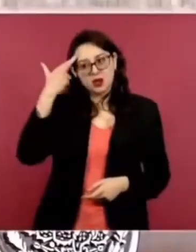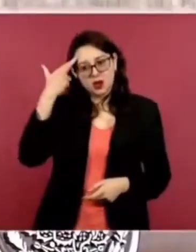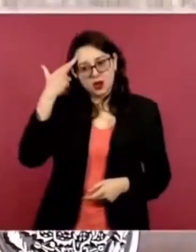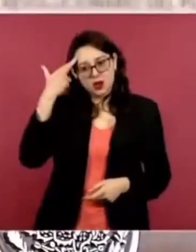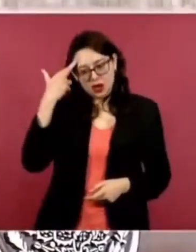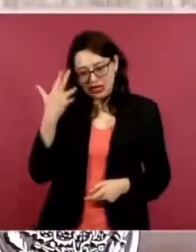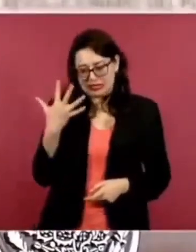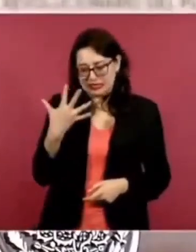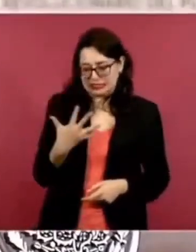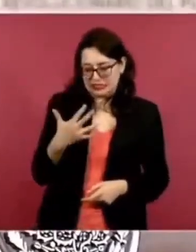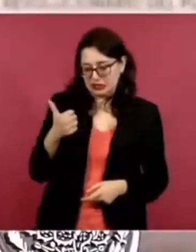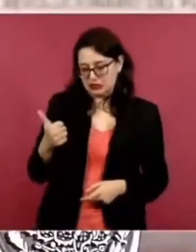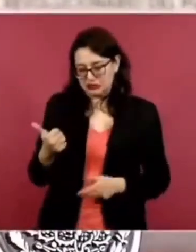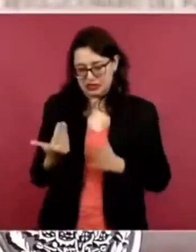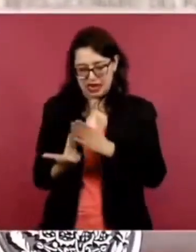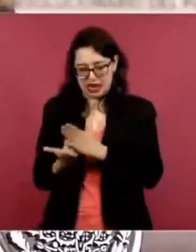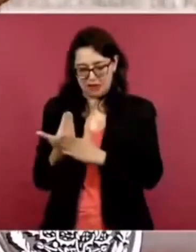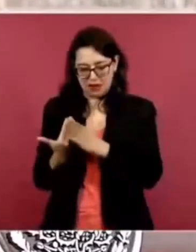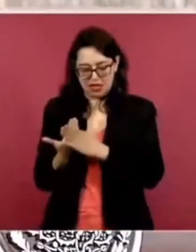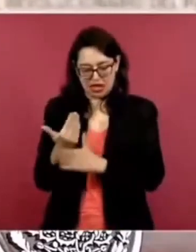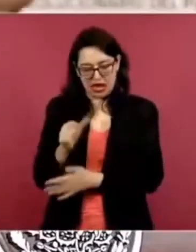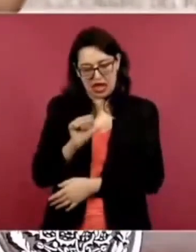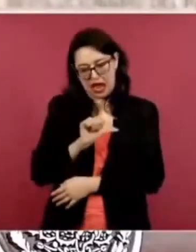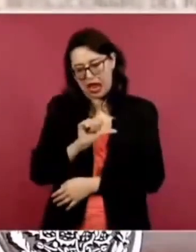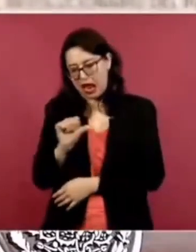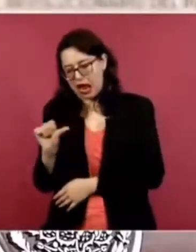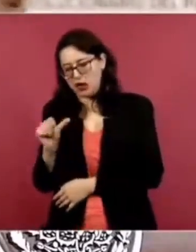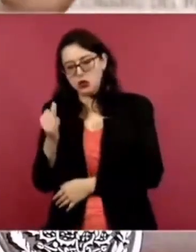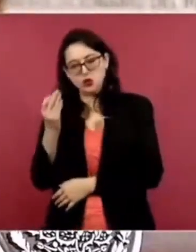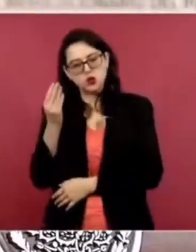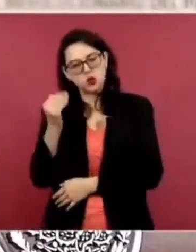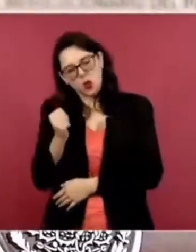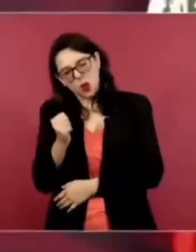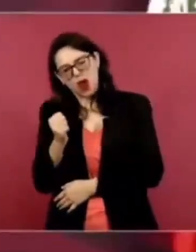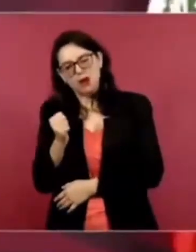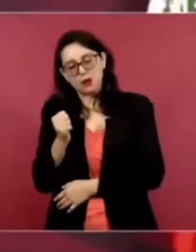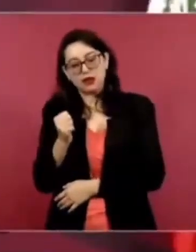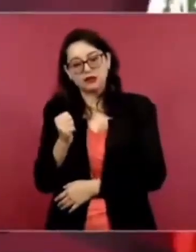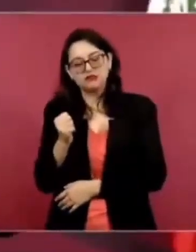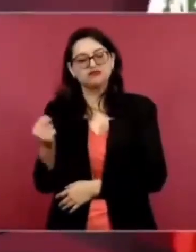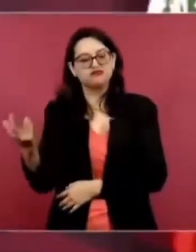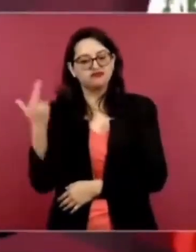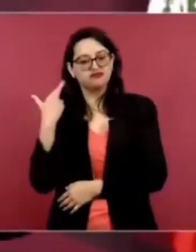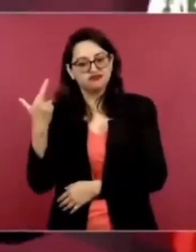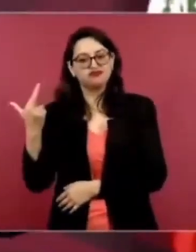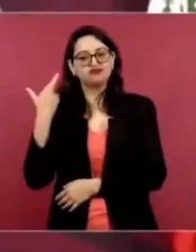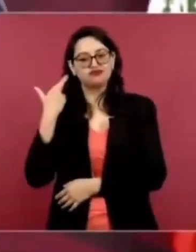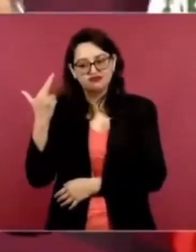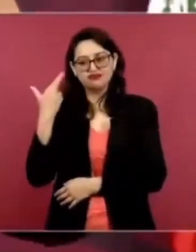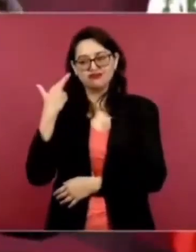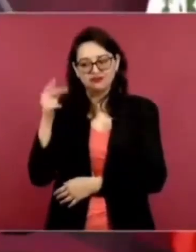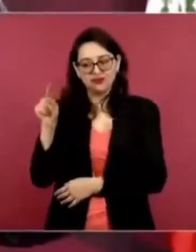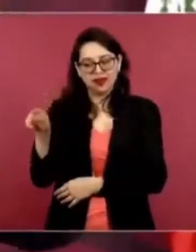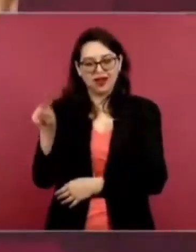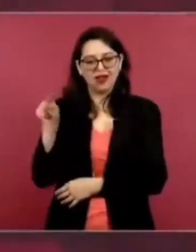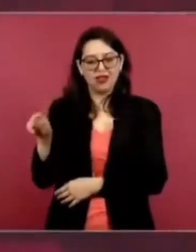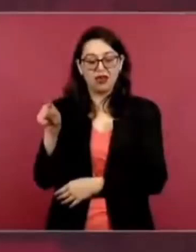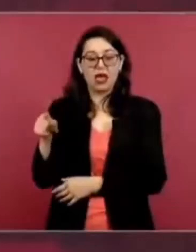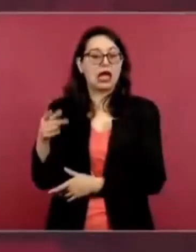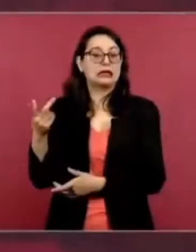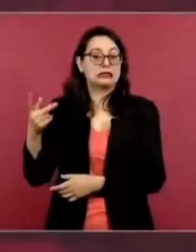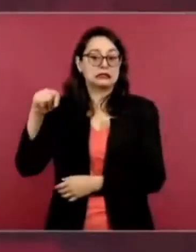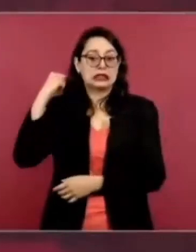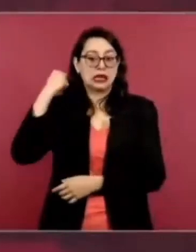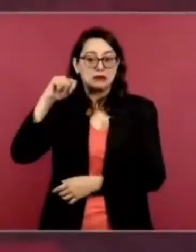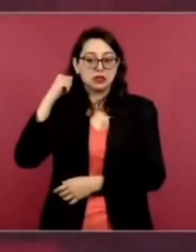5 o 6 de la mañana hasta las 9. y era el programa más escuchado en Tabasco.